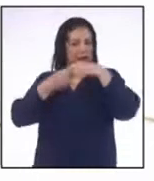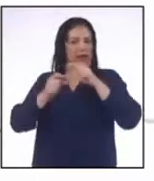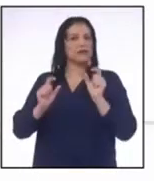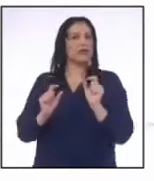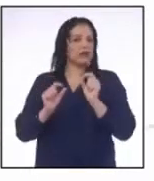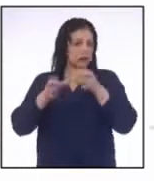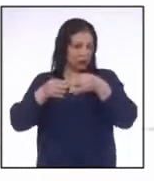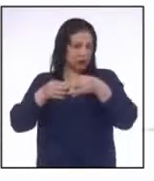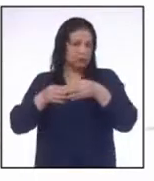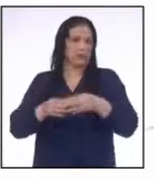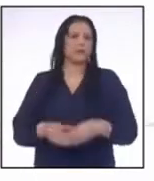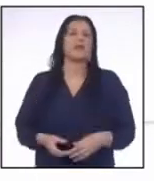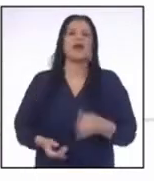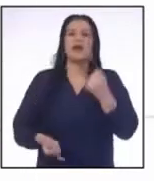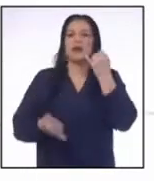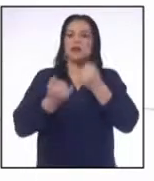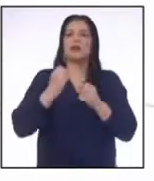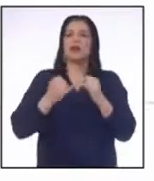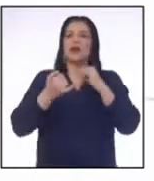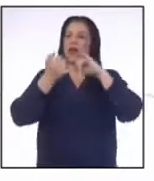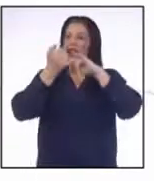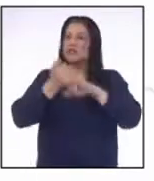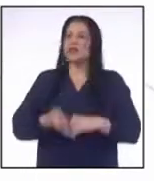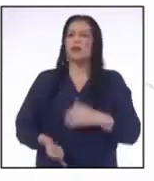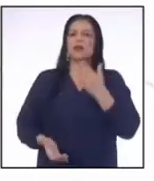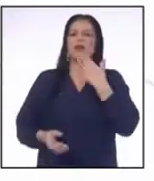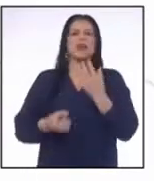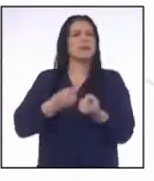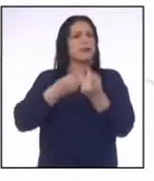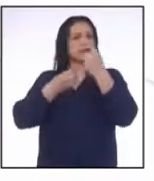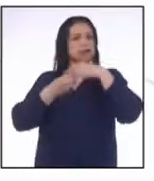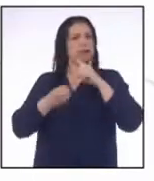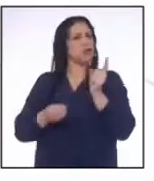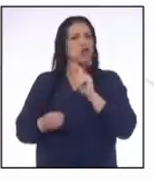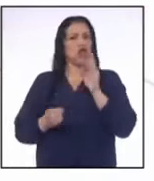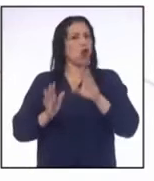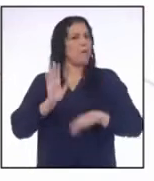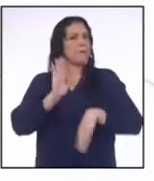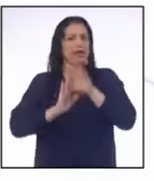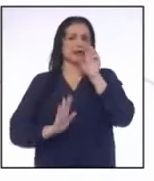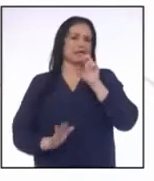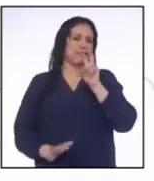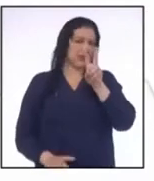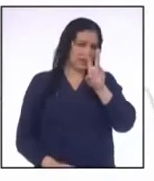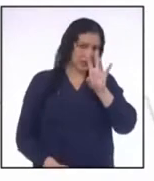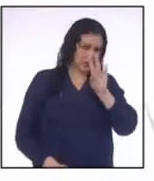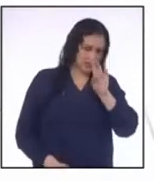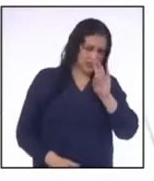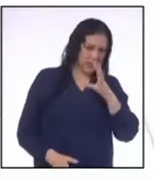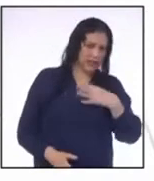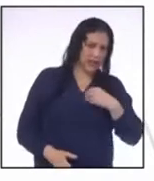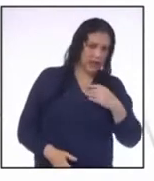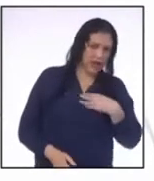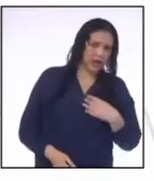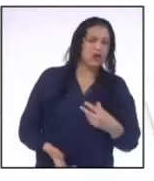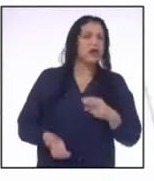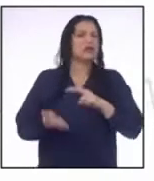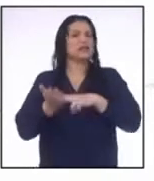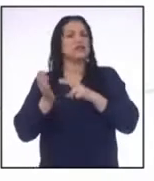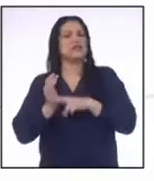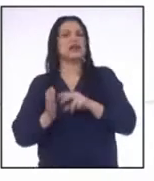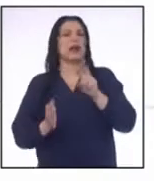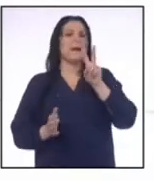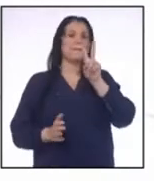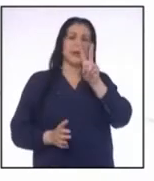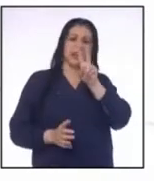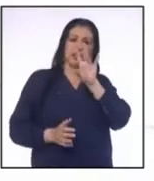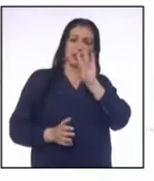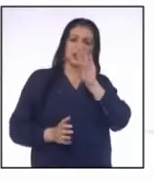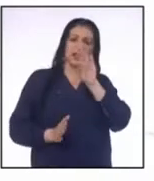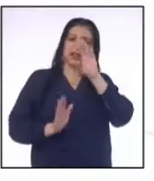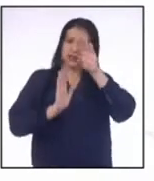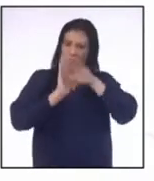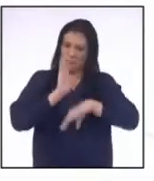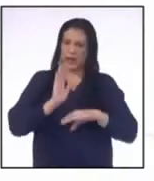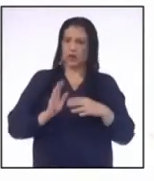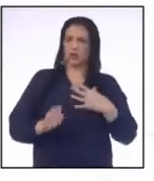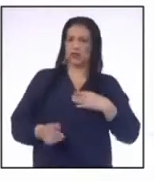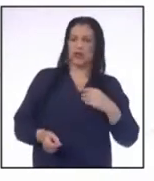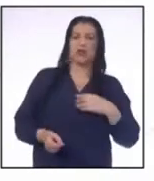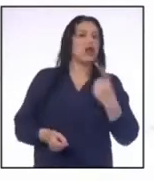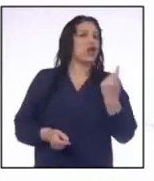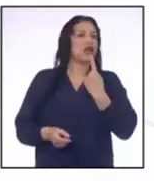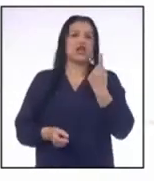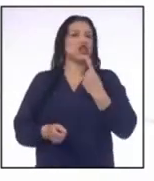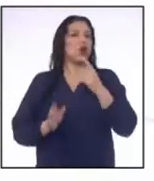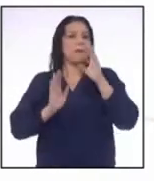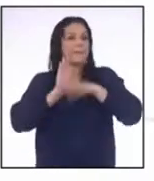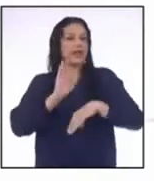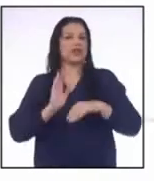Finalmente, el sábado participan personas no mayores de 27 años Es decir, de 27 a menos años Y no menores de 4